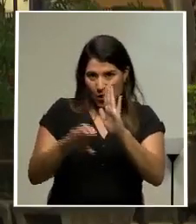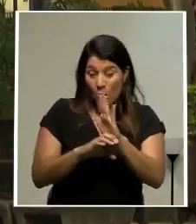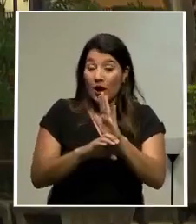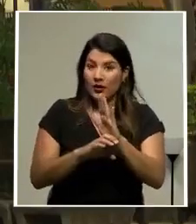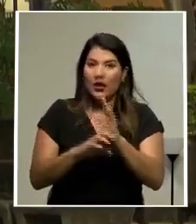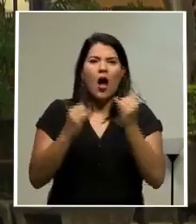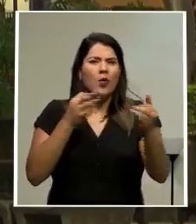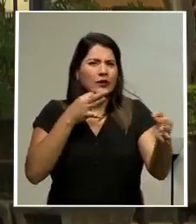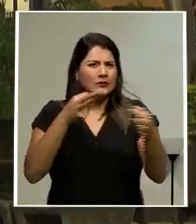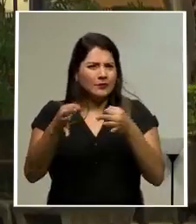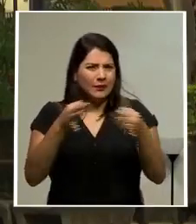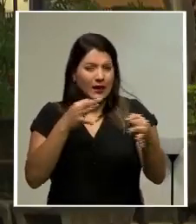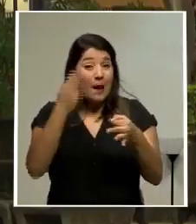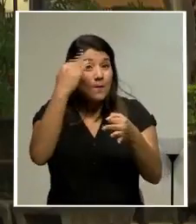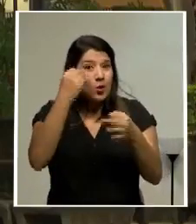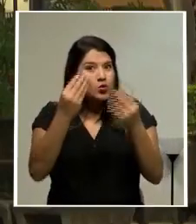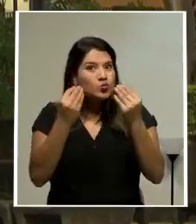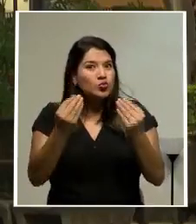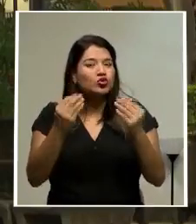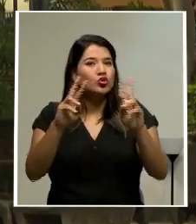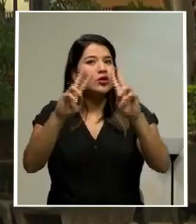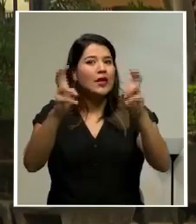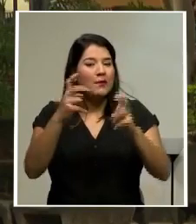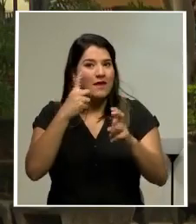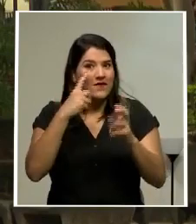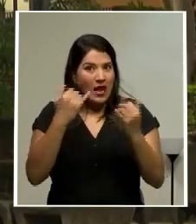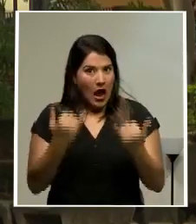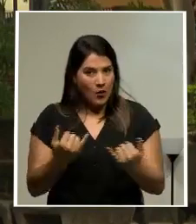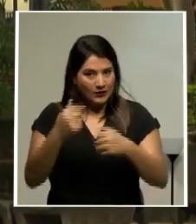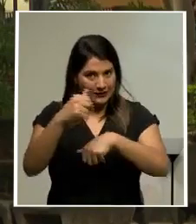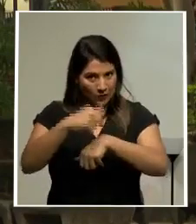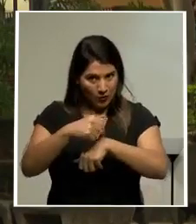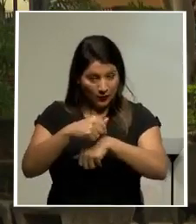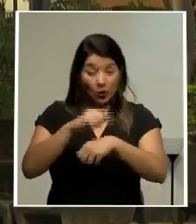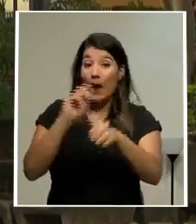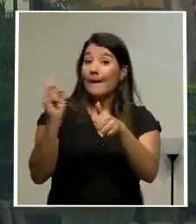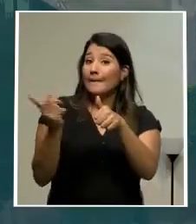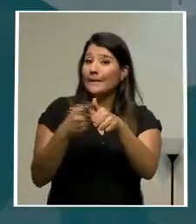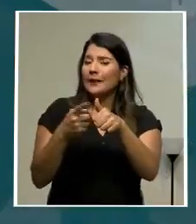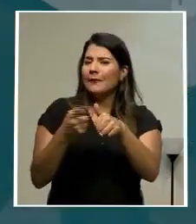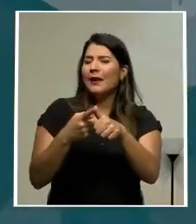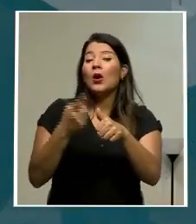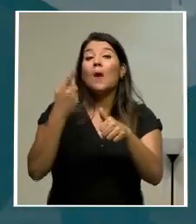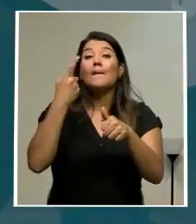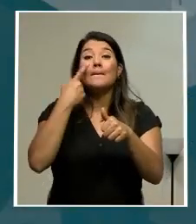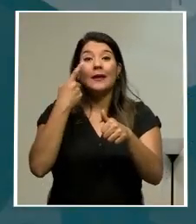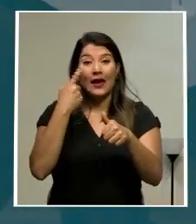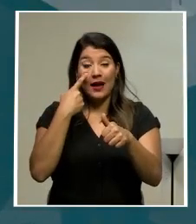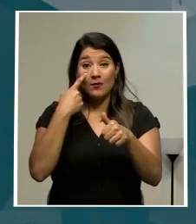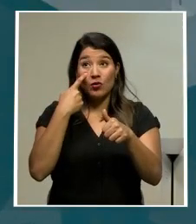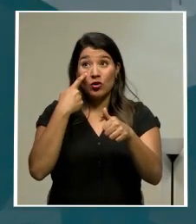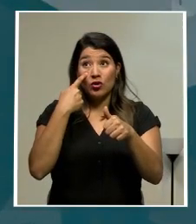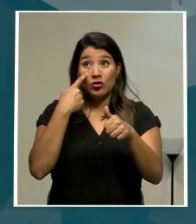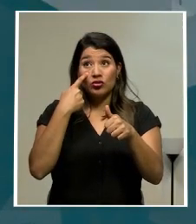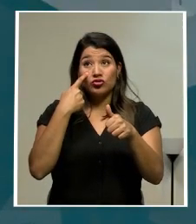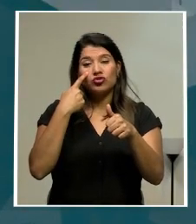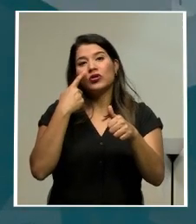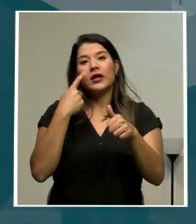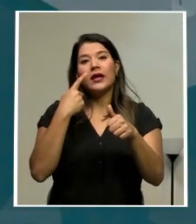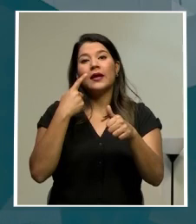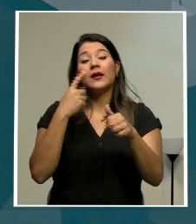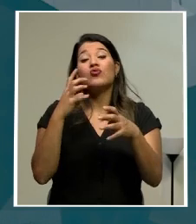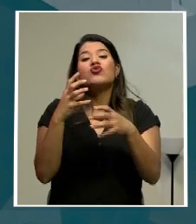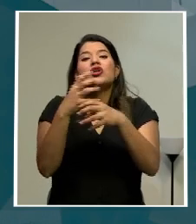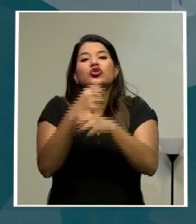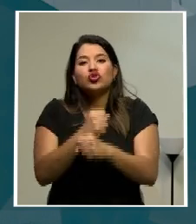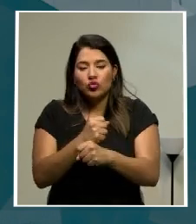bastante lo que vamos a repasar en este momento. Vamos primero a ver parte de lo que se encontró en estas 20 páginas del